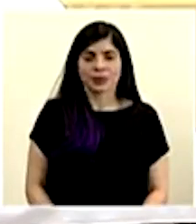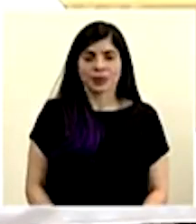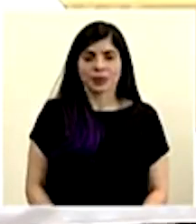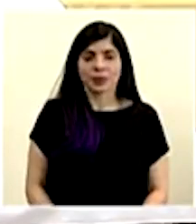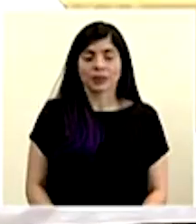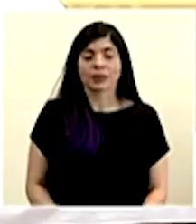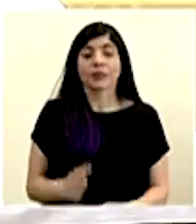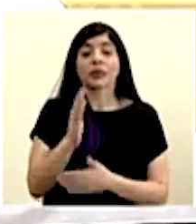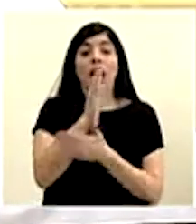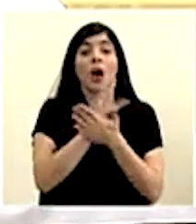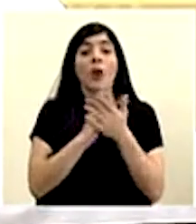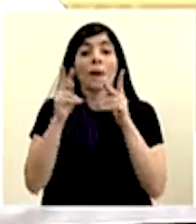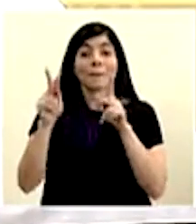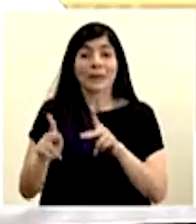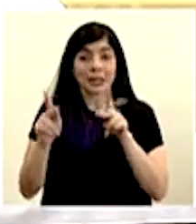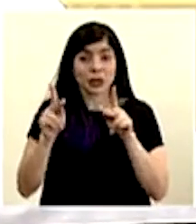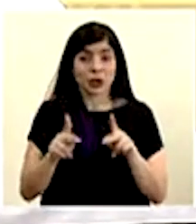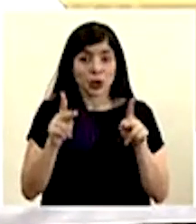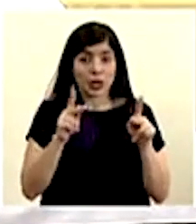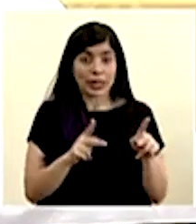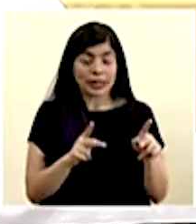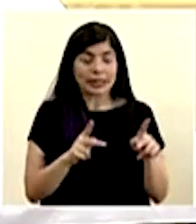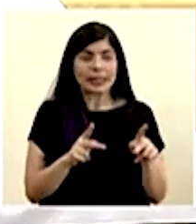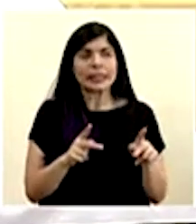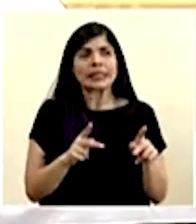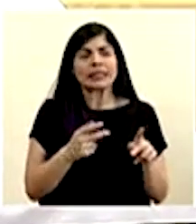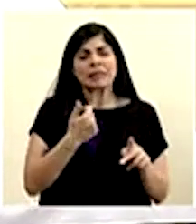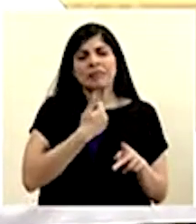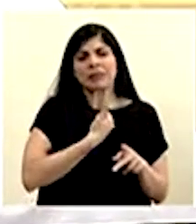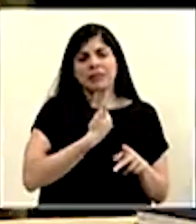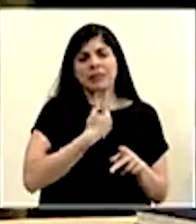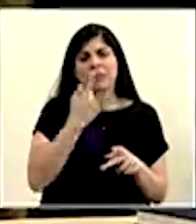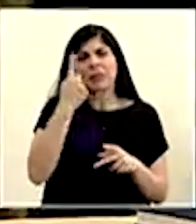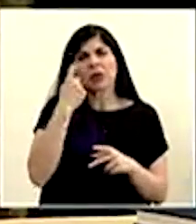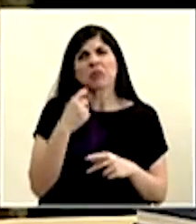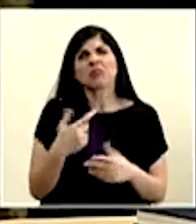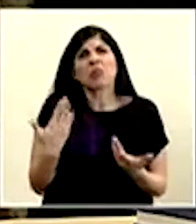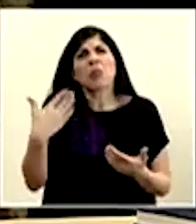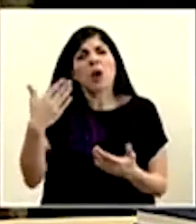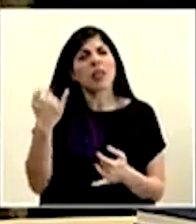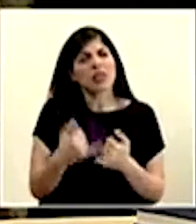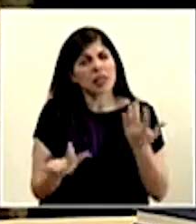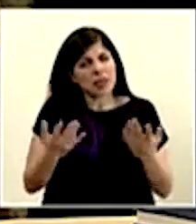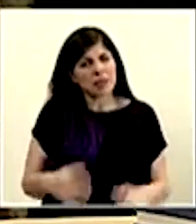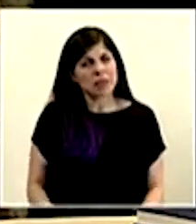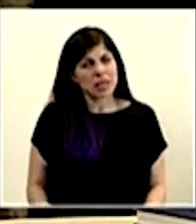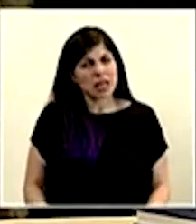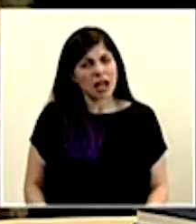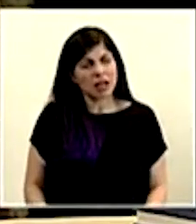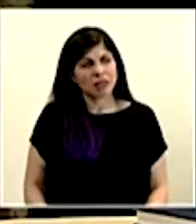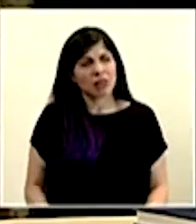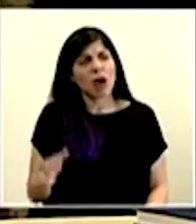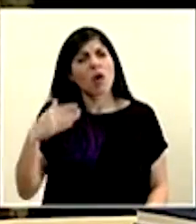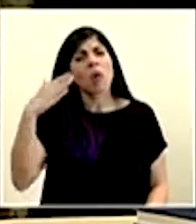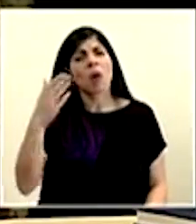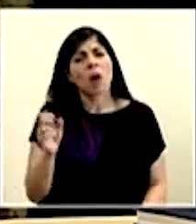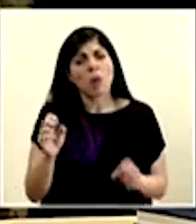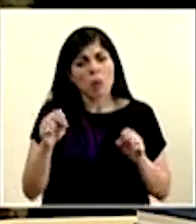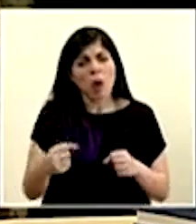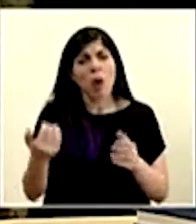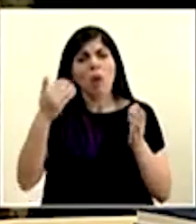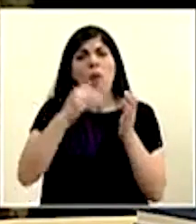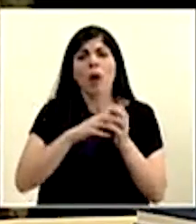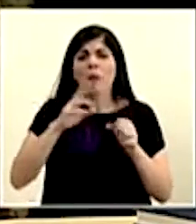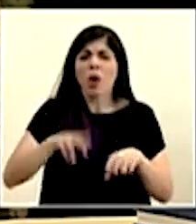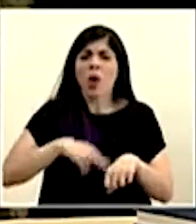Algunas personas se preguntan, ¿cuándo termina esto? ¿Cuándo podemos volver a una